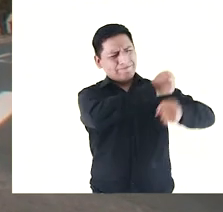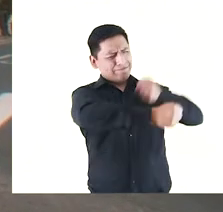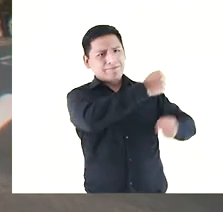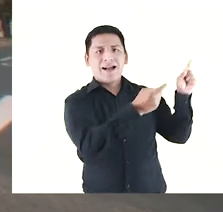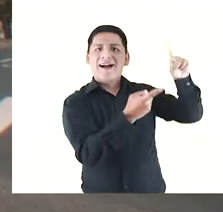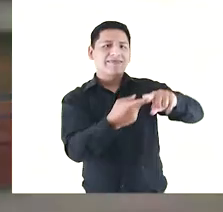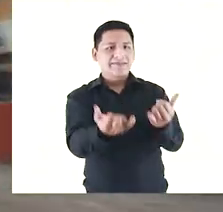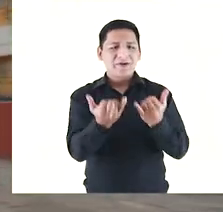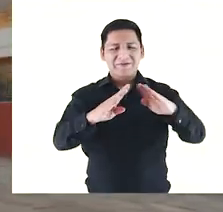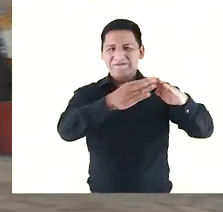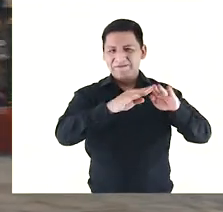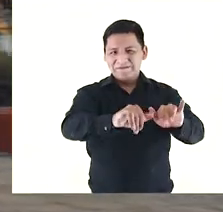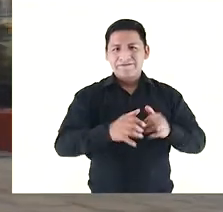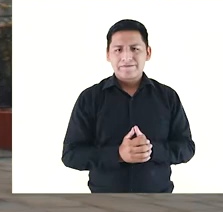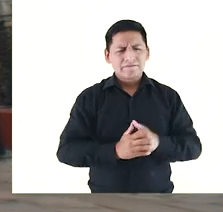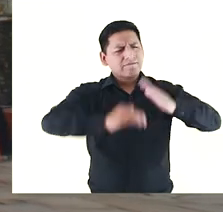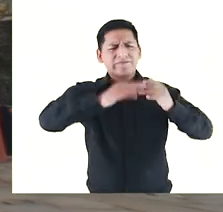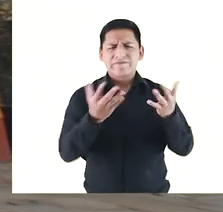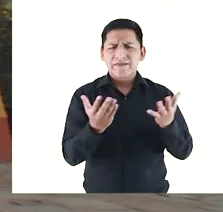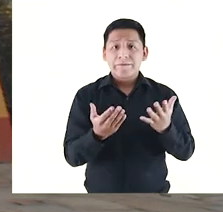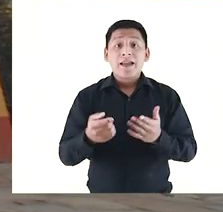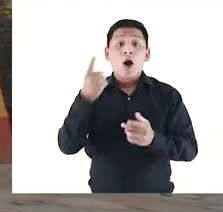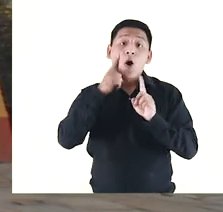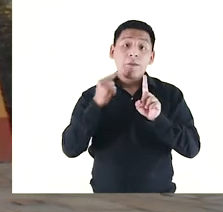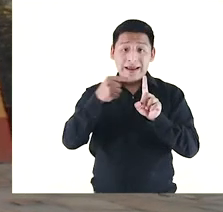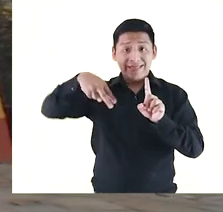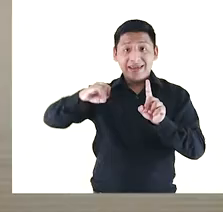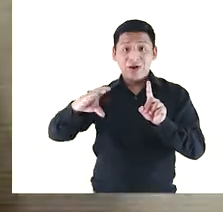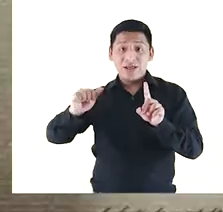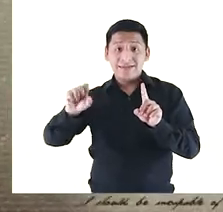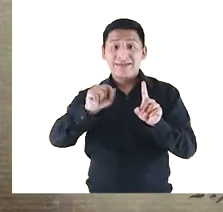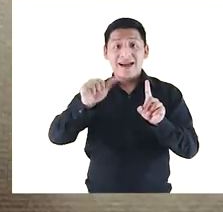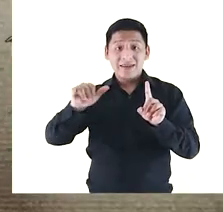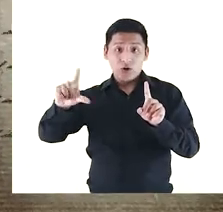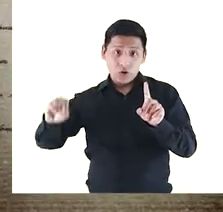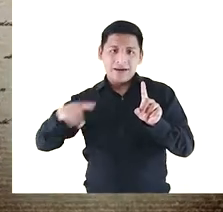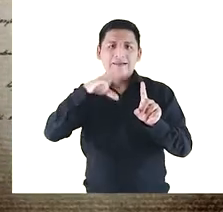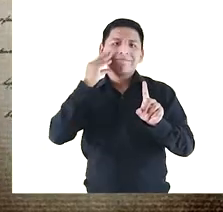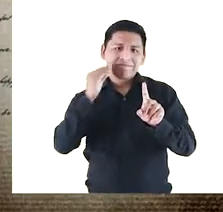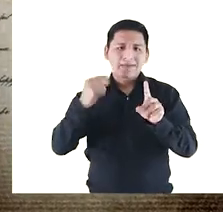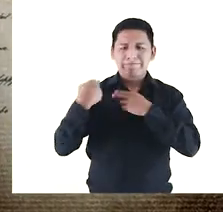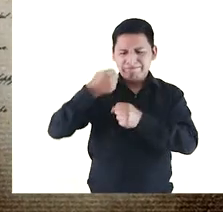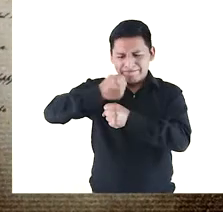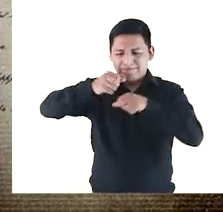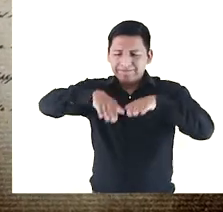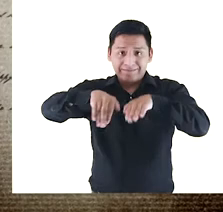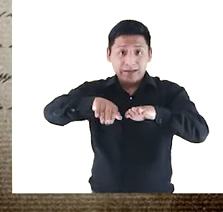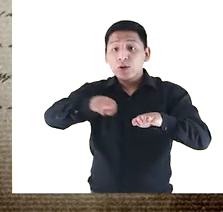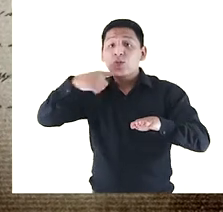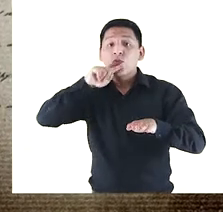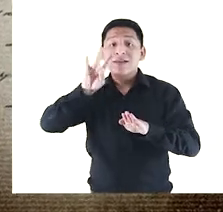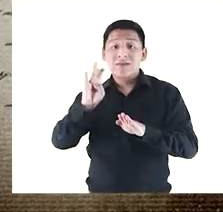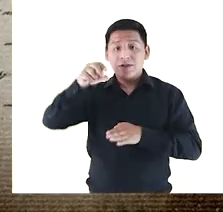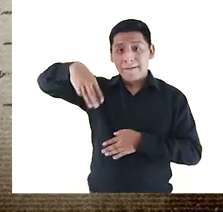monasterios de clausura que aún existe en la ciudad. Pero hablemos de cómo se formó. Nicolás Aiyón, natural de Chiclayo y sastre de